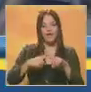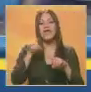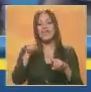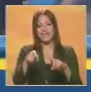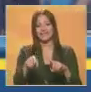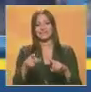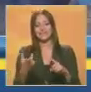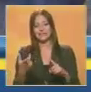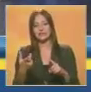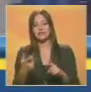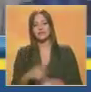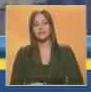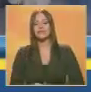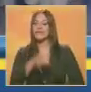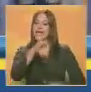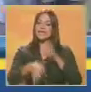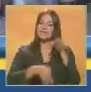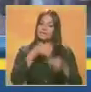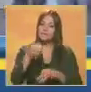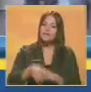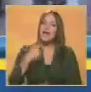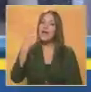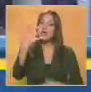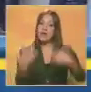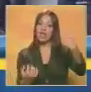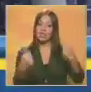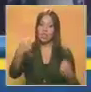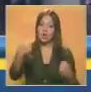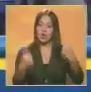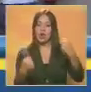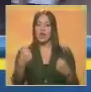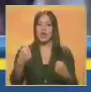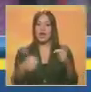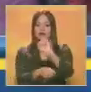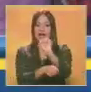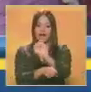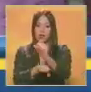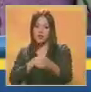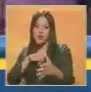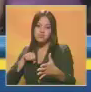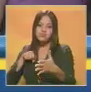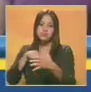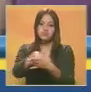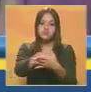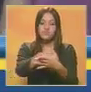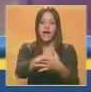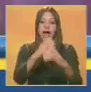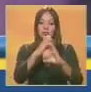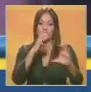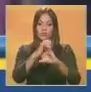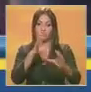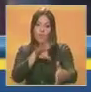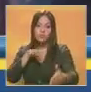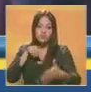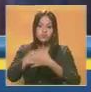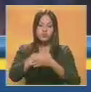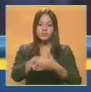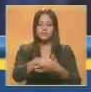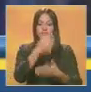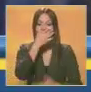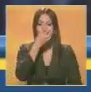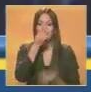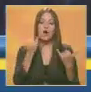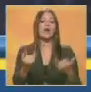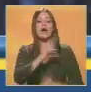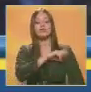incidente, han explicado que una gandola le llegó por la parte trasera a un microbus de la ruta Los Puertos. Las autoridades